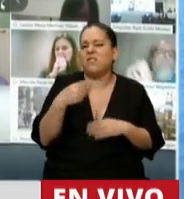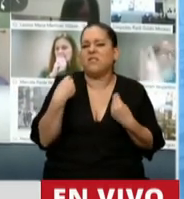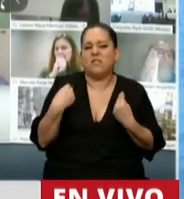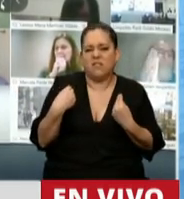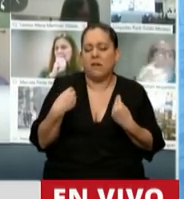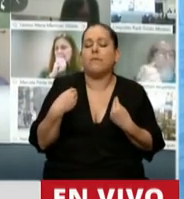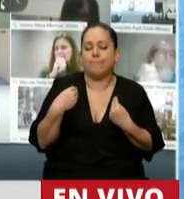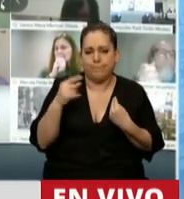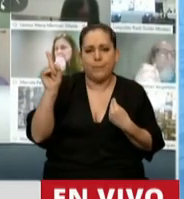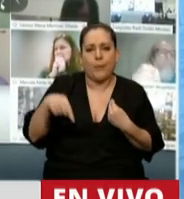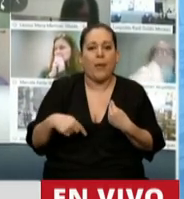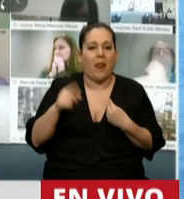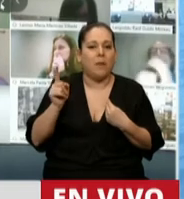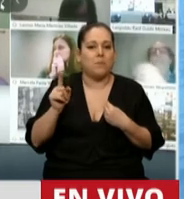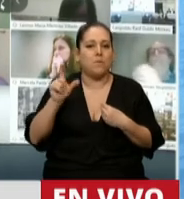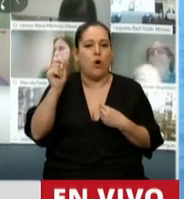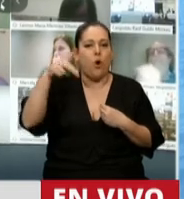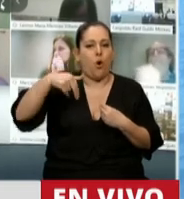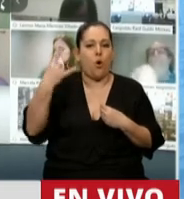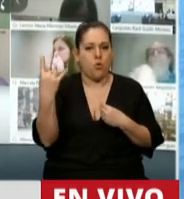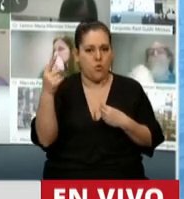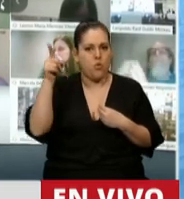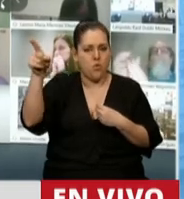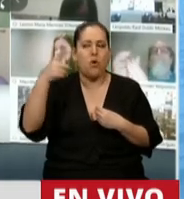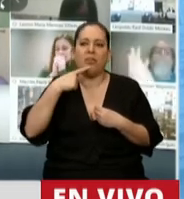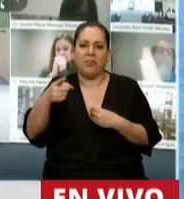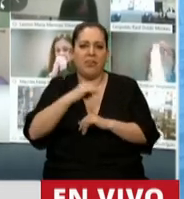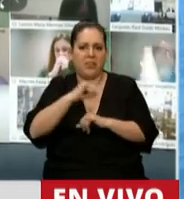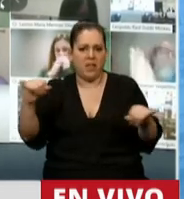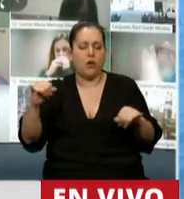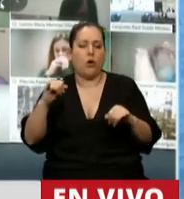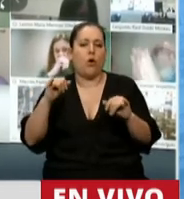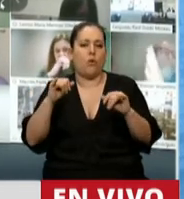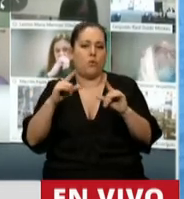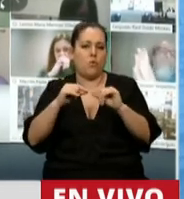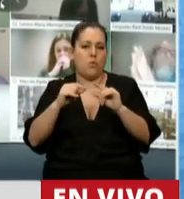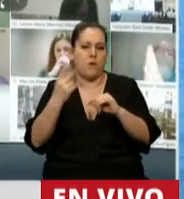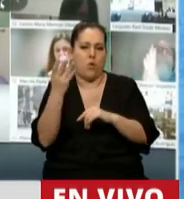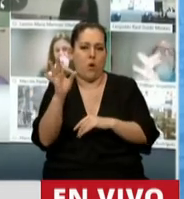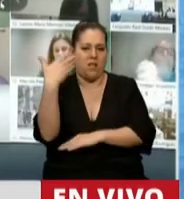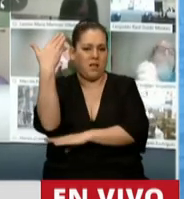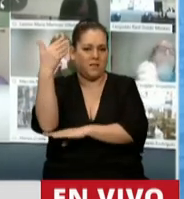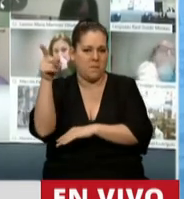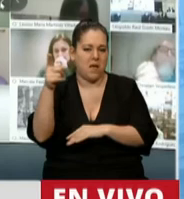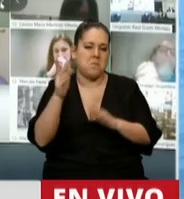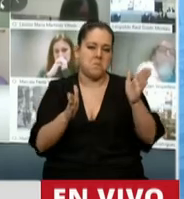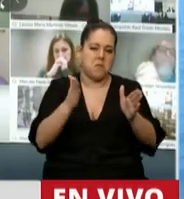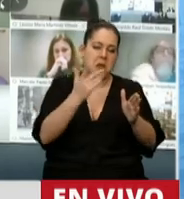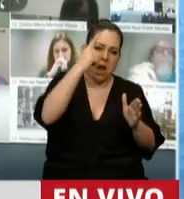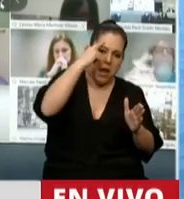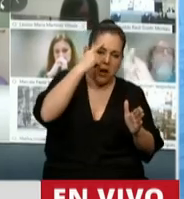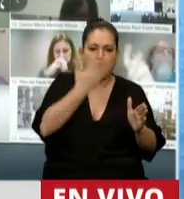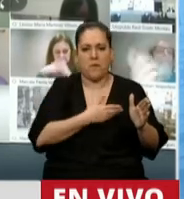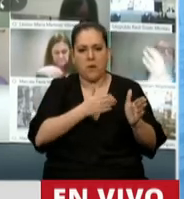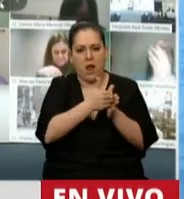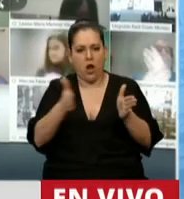de las Naciones Unidas en su 40 reunión de trabajo entre febrero y marzo de 2019